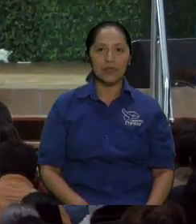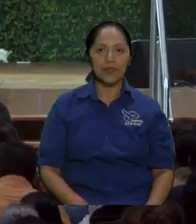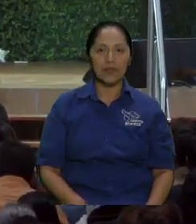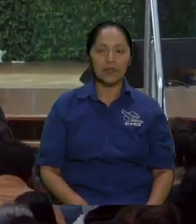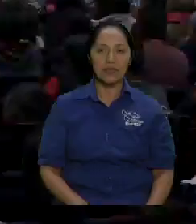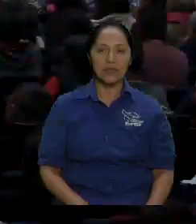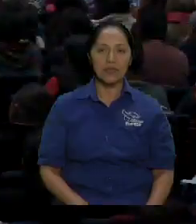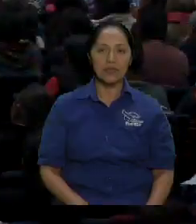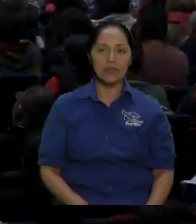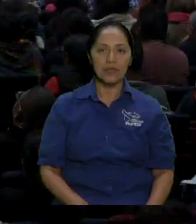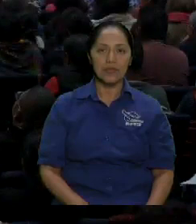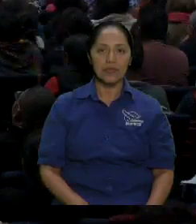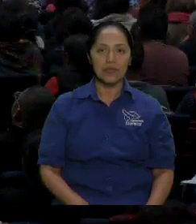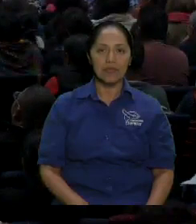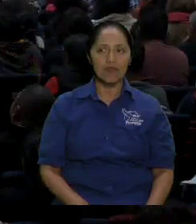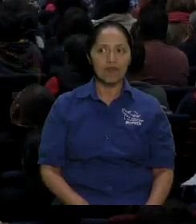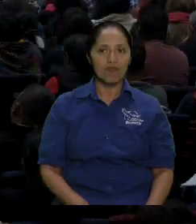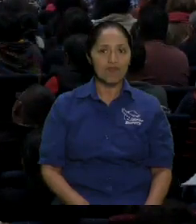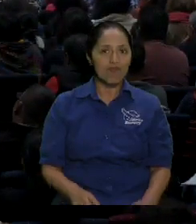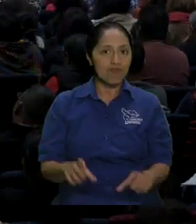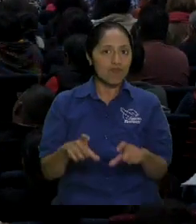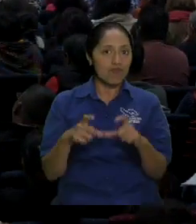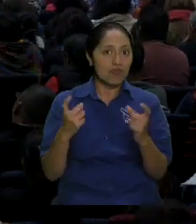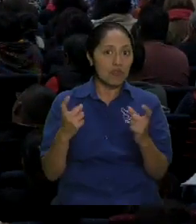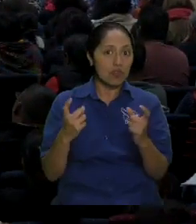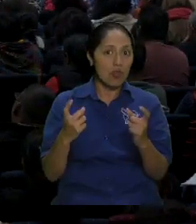terrenal, ¿cómo será en lo espiritual?